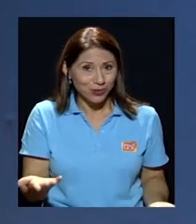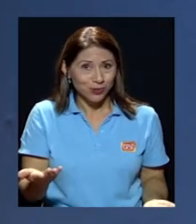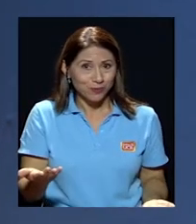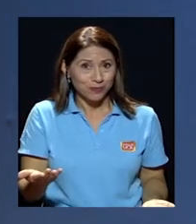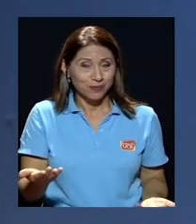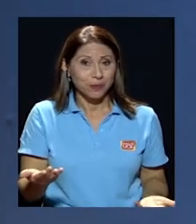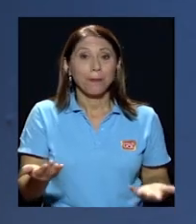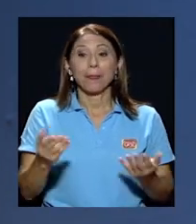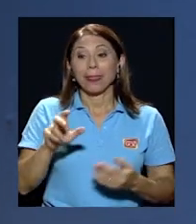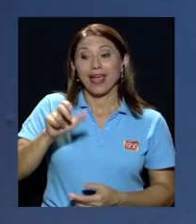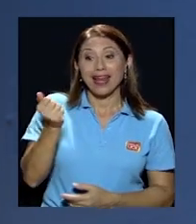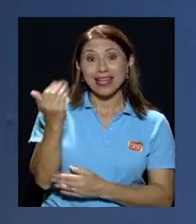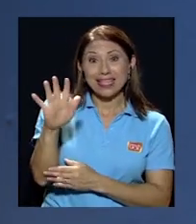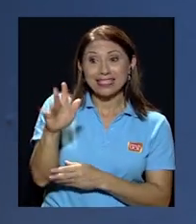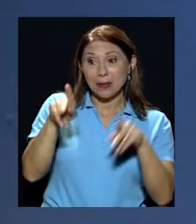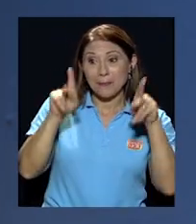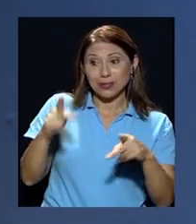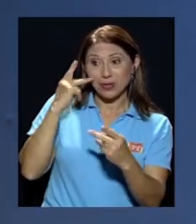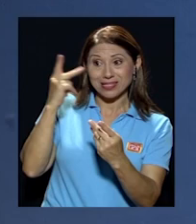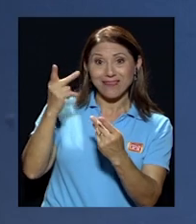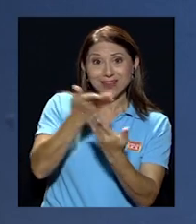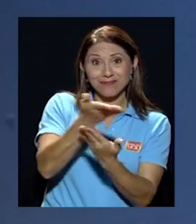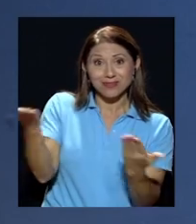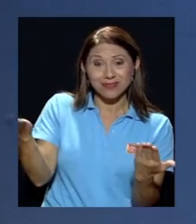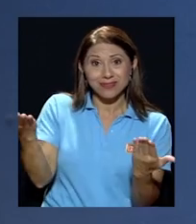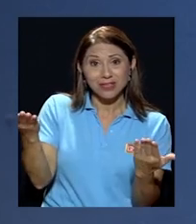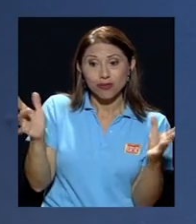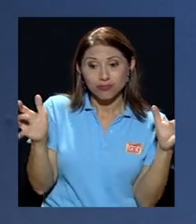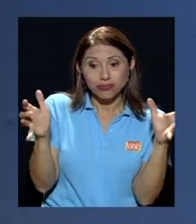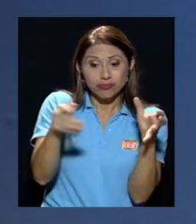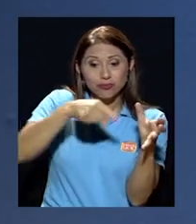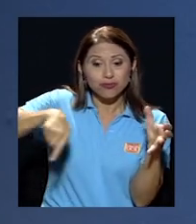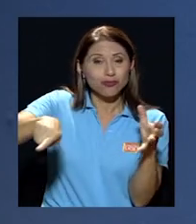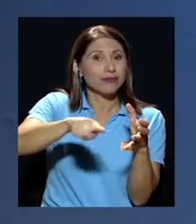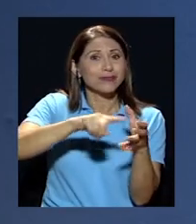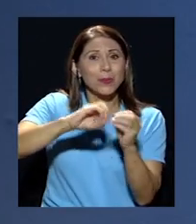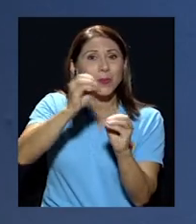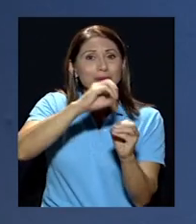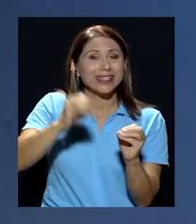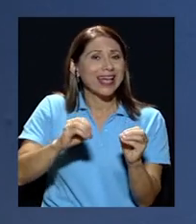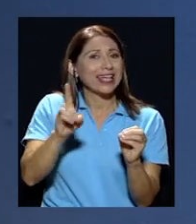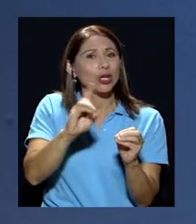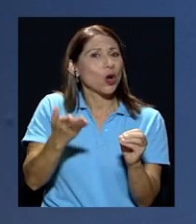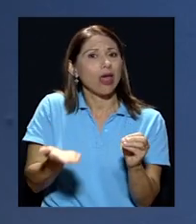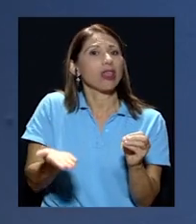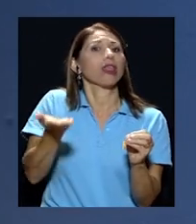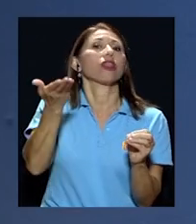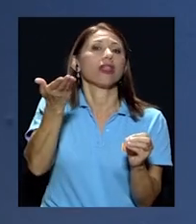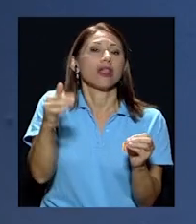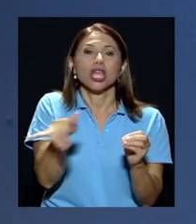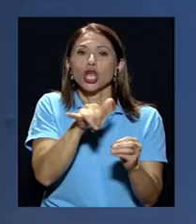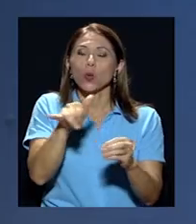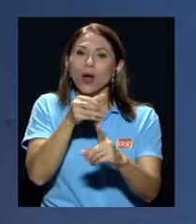audiencia de canal 15 todavía no supera ciertos niveles que pueda tener el impacto que puede tener